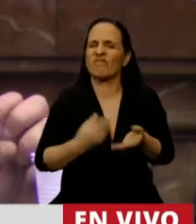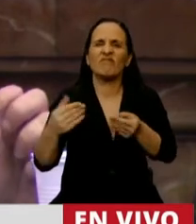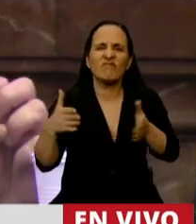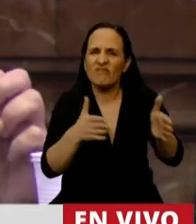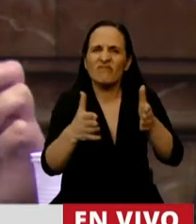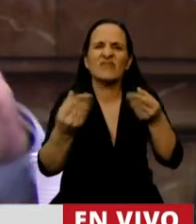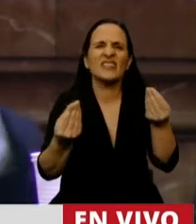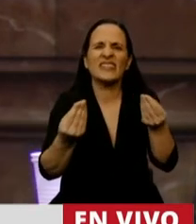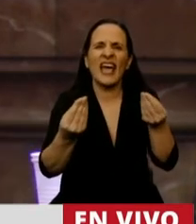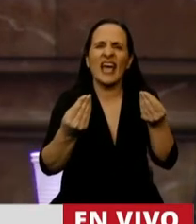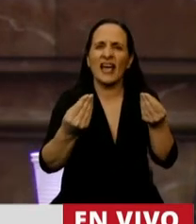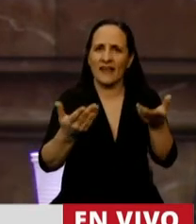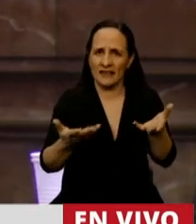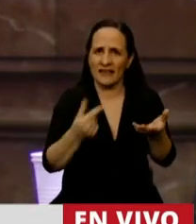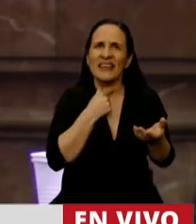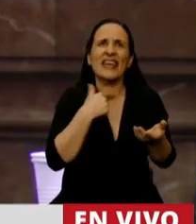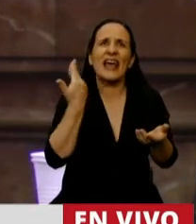conducir? ¿Cuál es el rumbo?